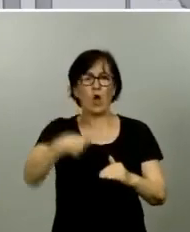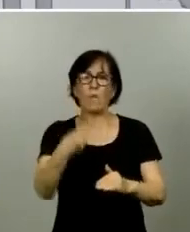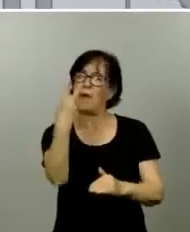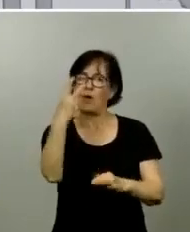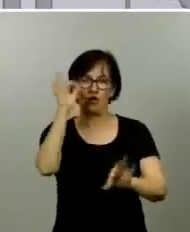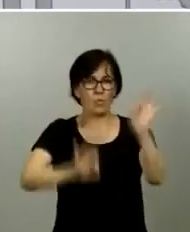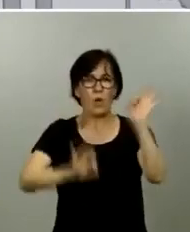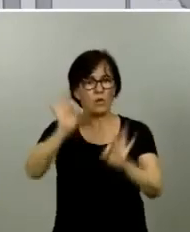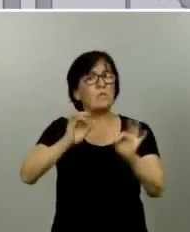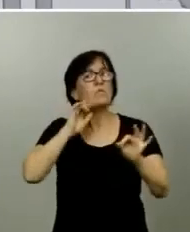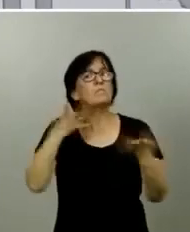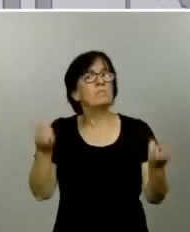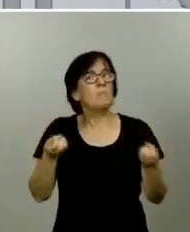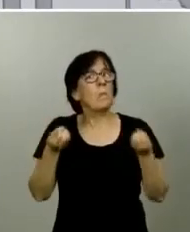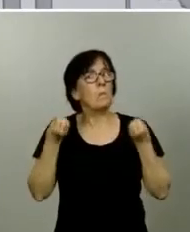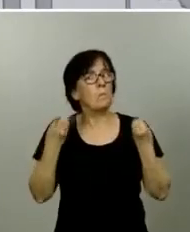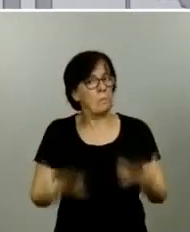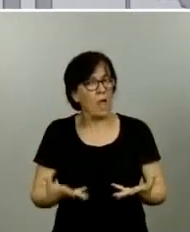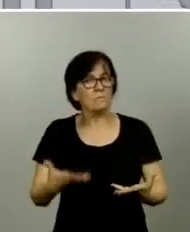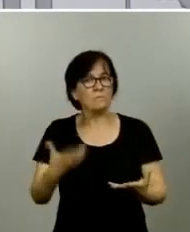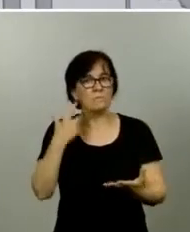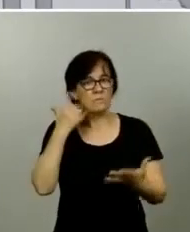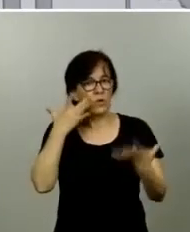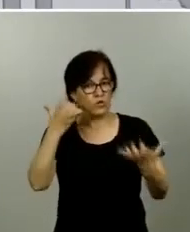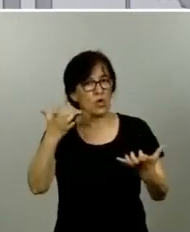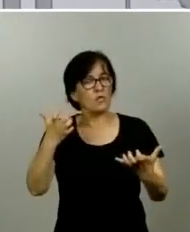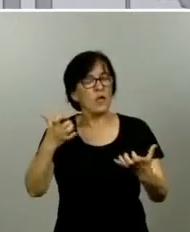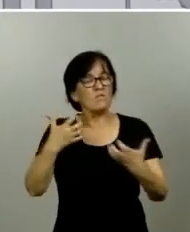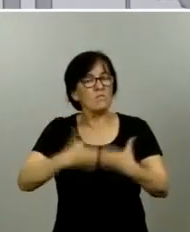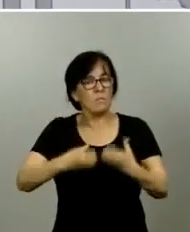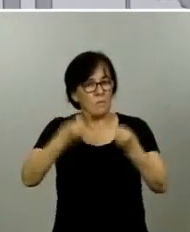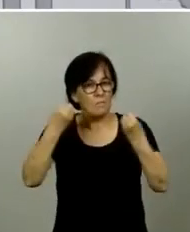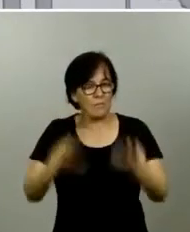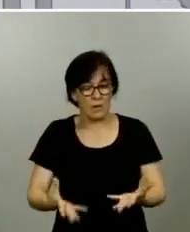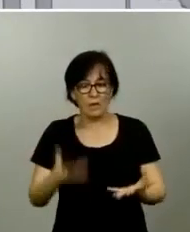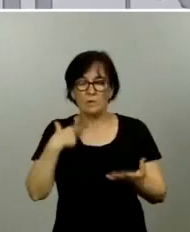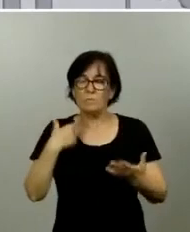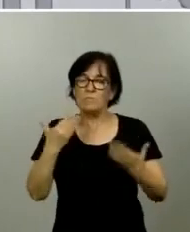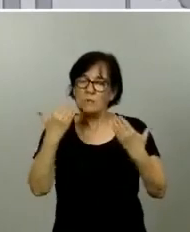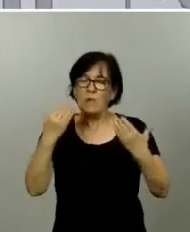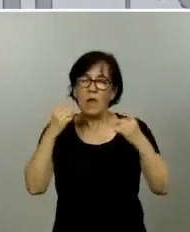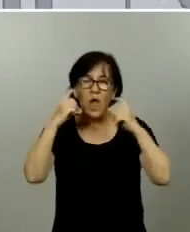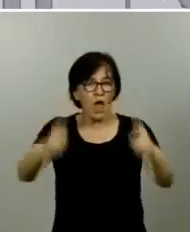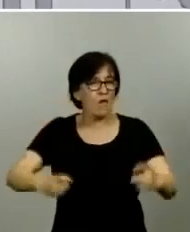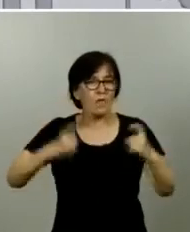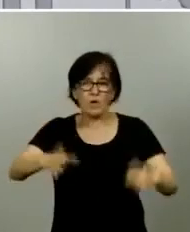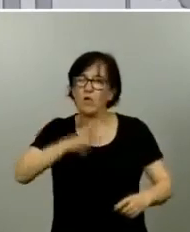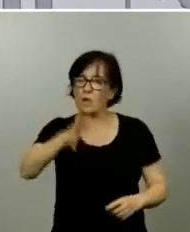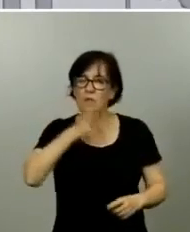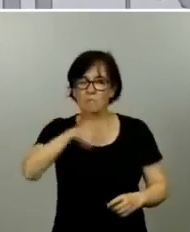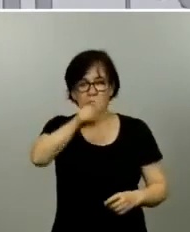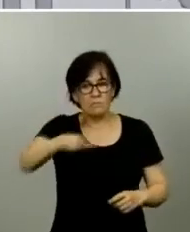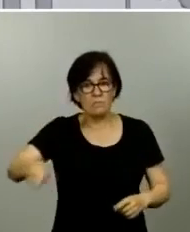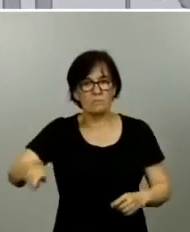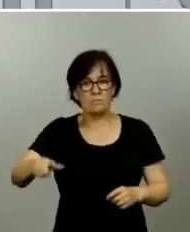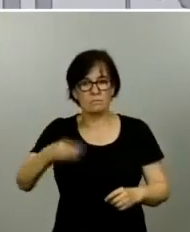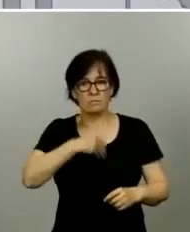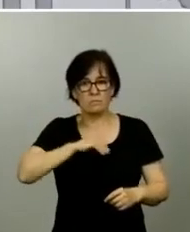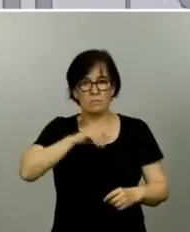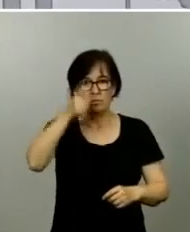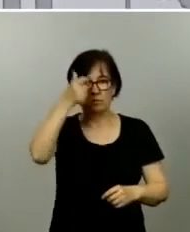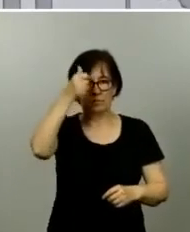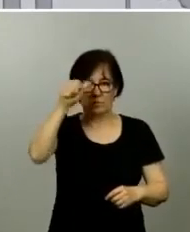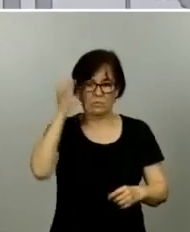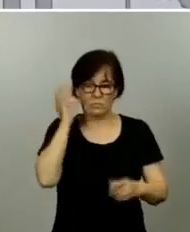funcionado gracias al esfuerzo ejemplar que han hecho todos los ciudadanos españoles y también gracias a la dedicación del